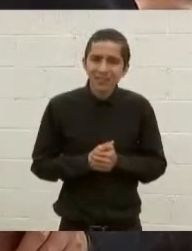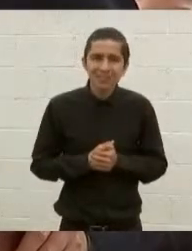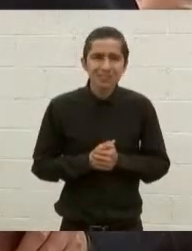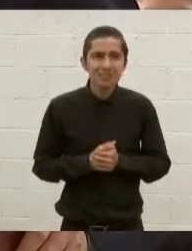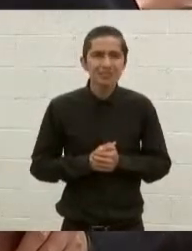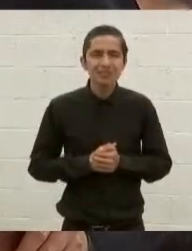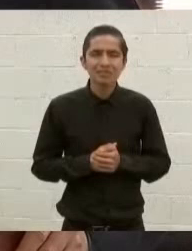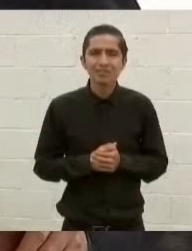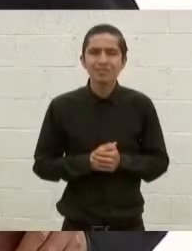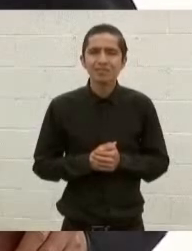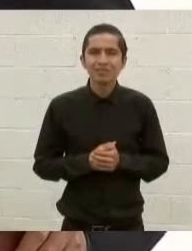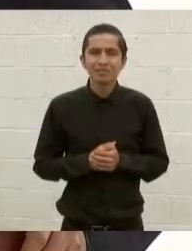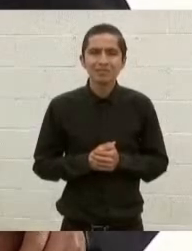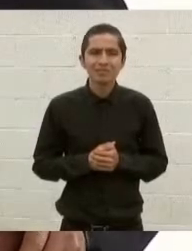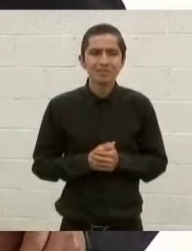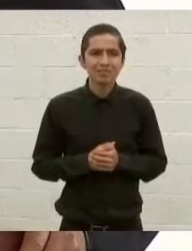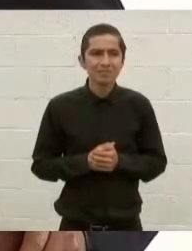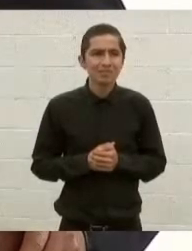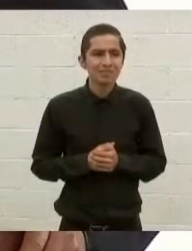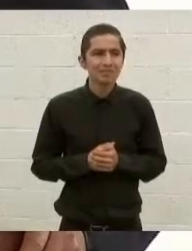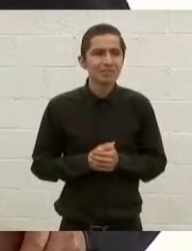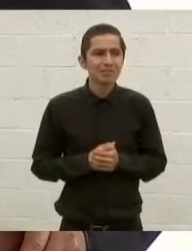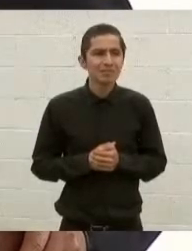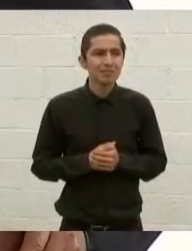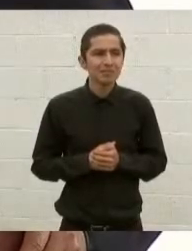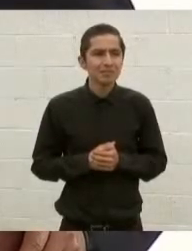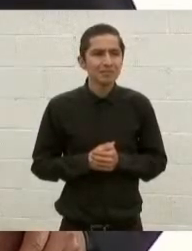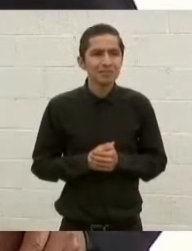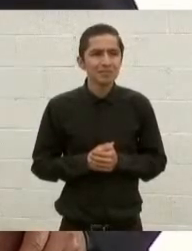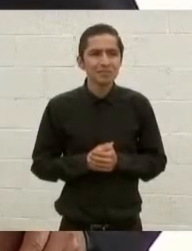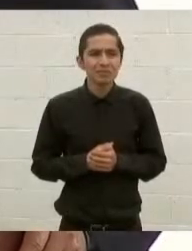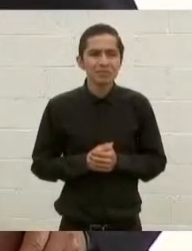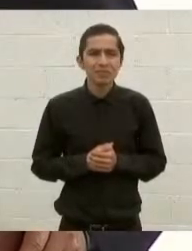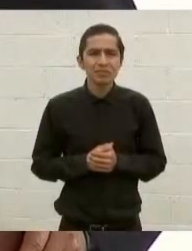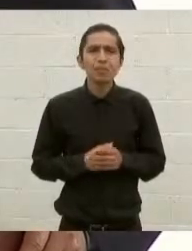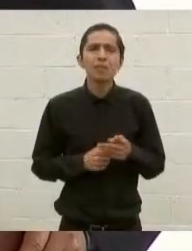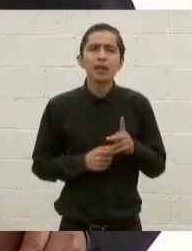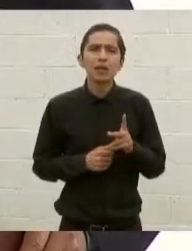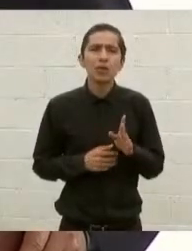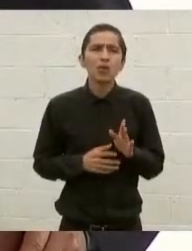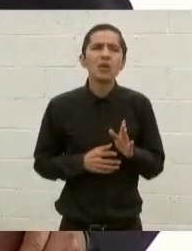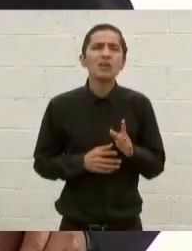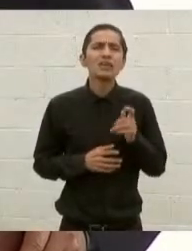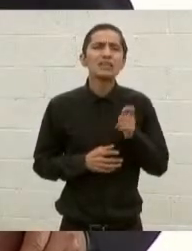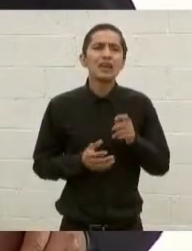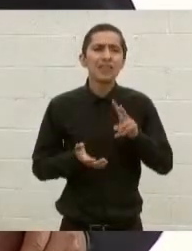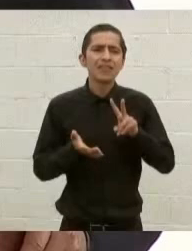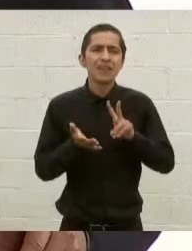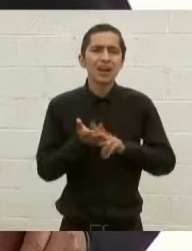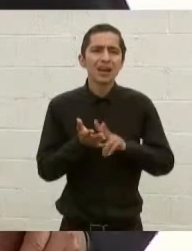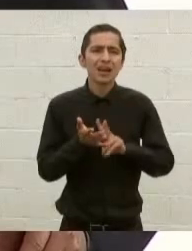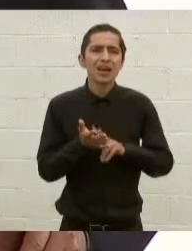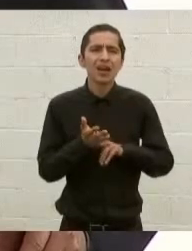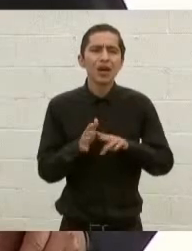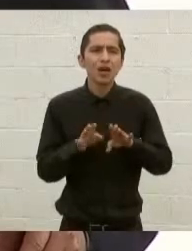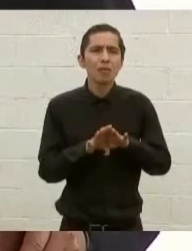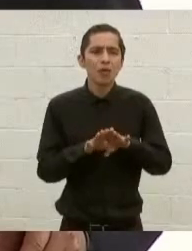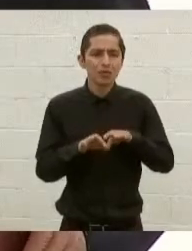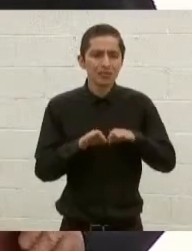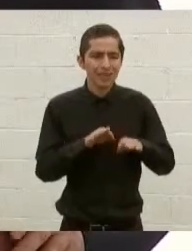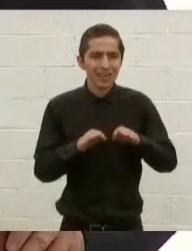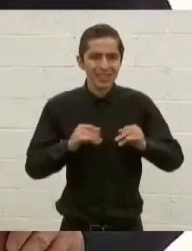diferencias de procedimiento. Pero eso es parte de lo valioso de la relación